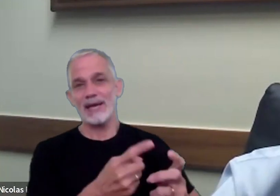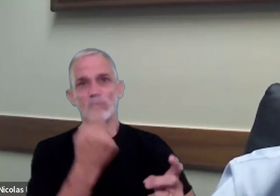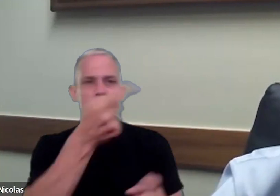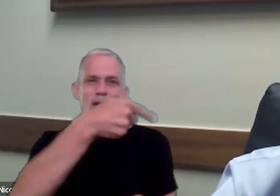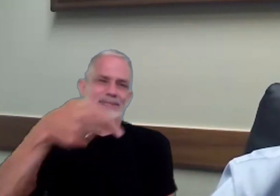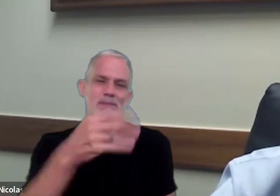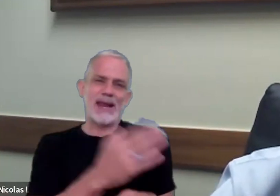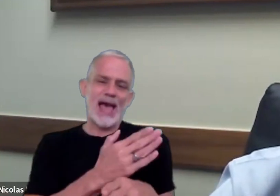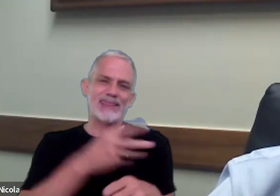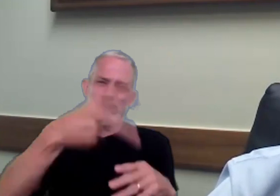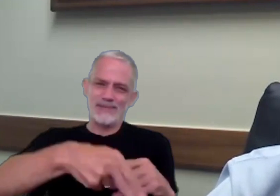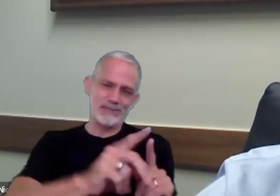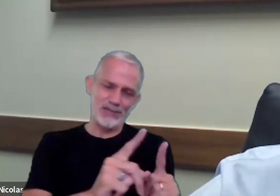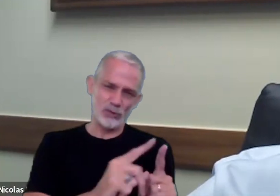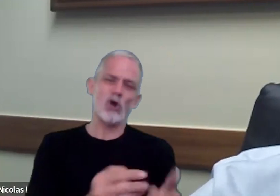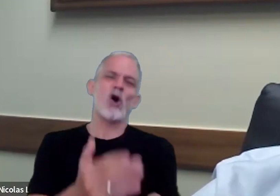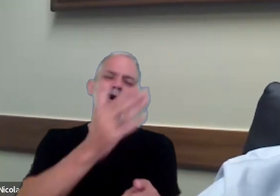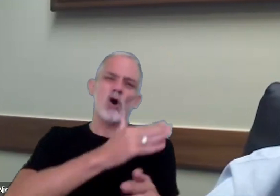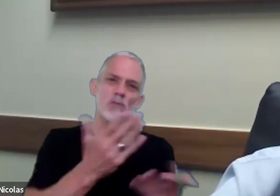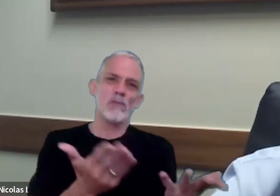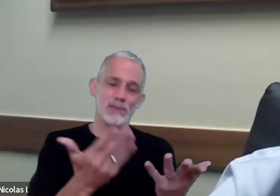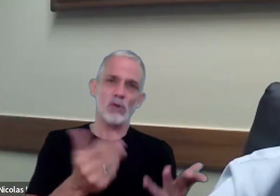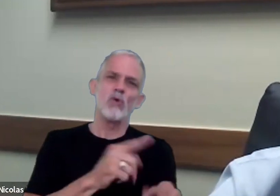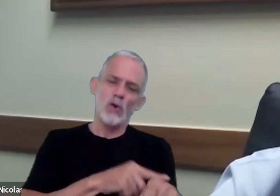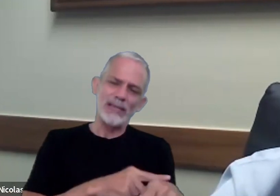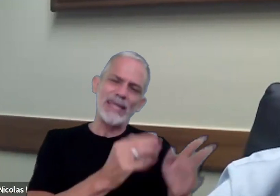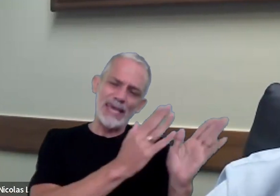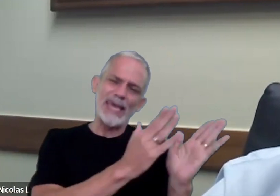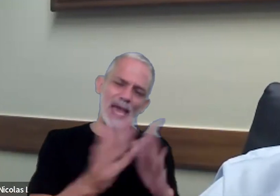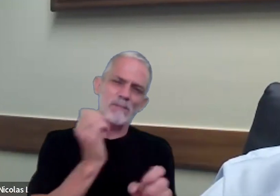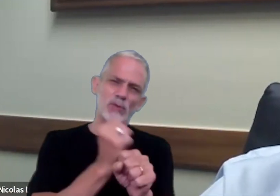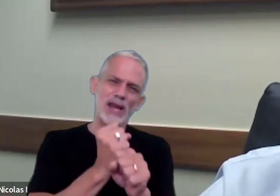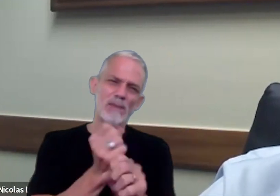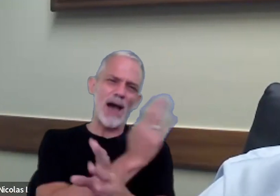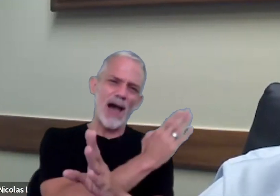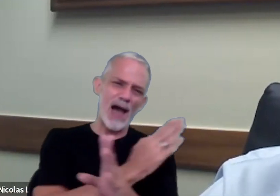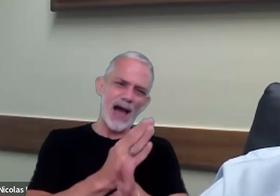semana antes del vencimiento sino que lleva todo un trabajo previo